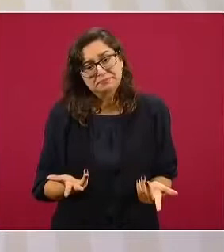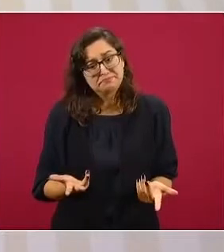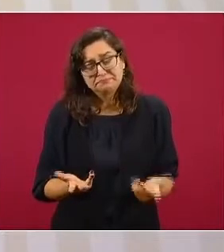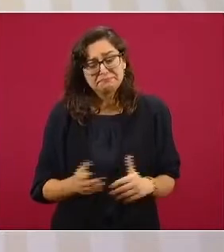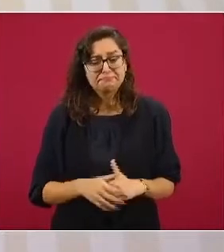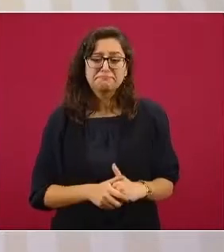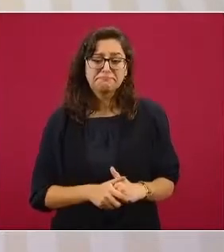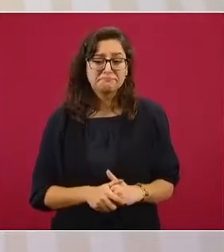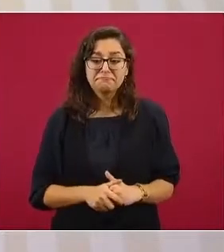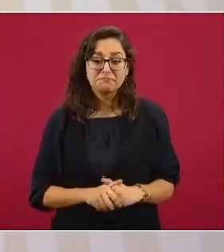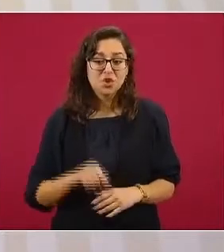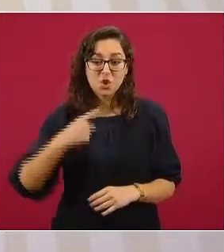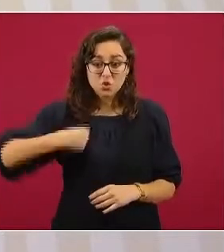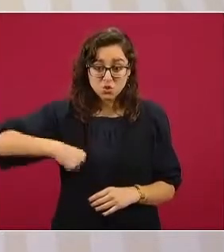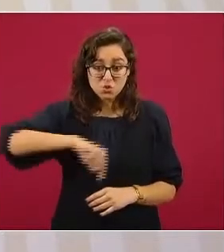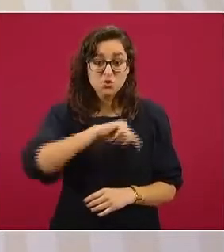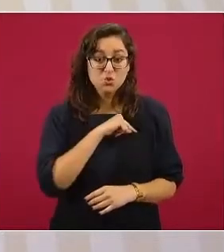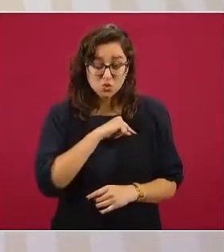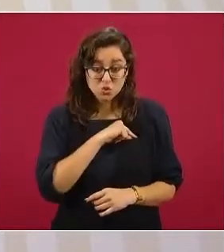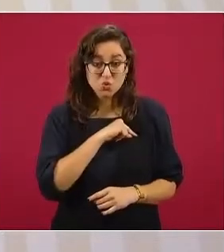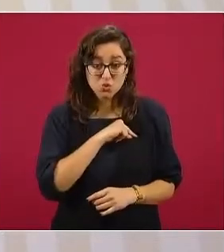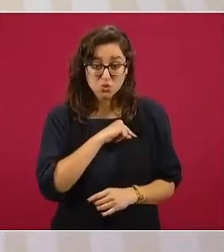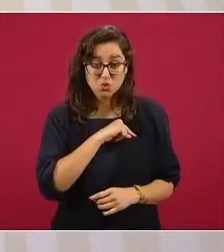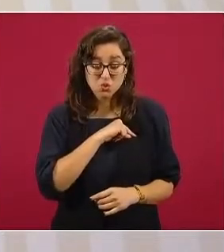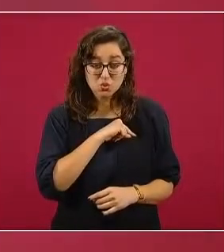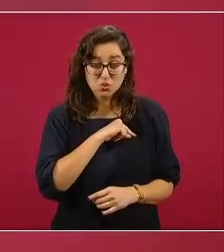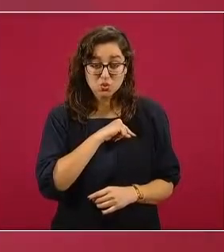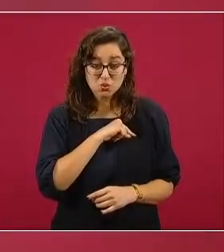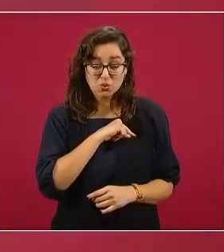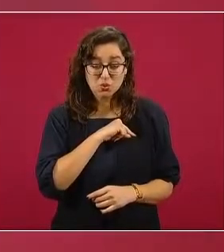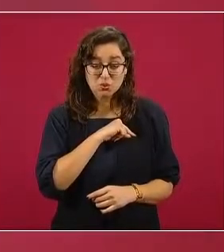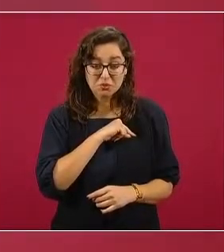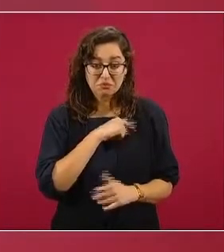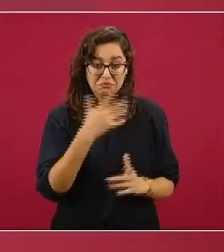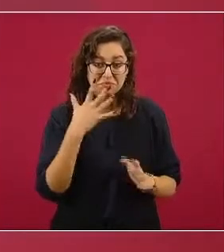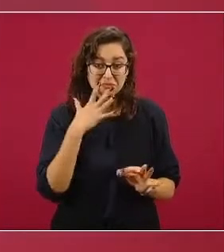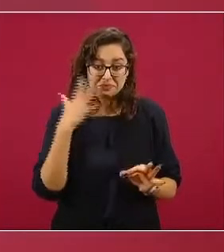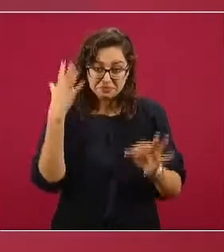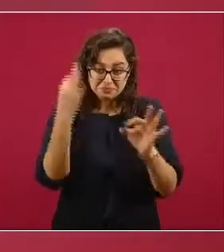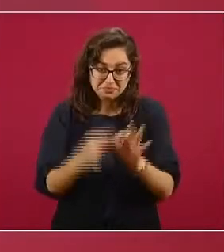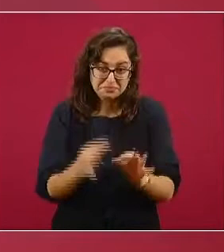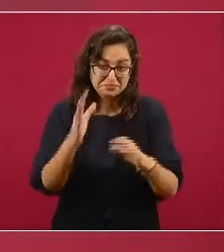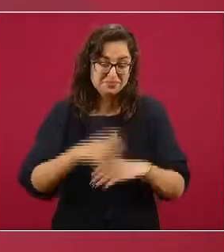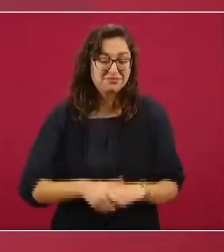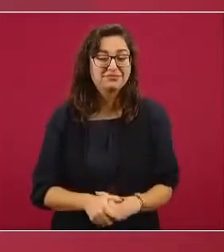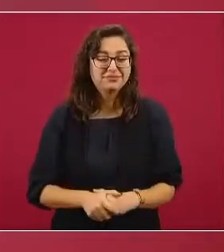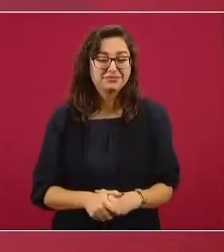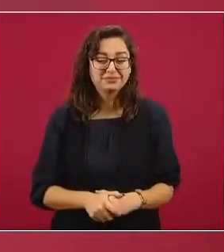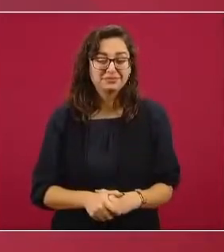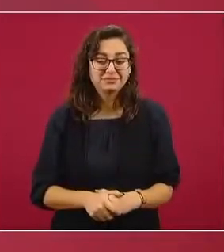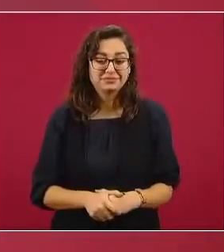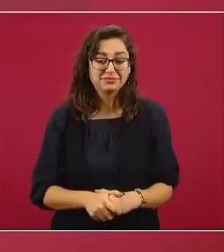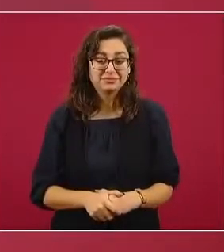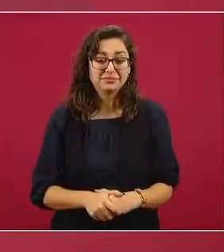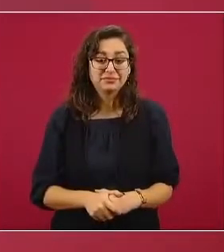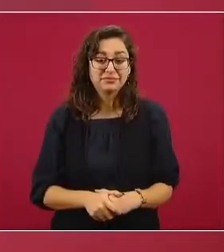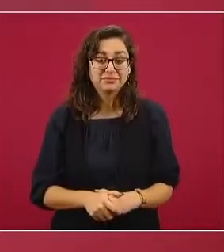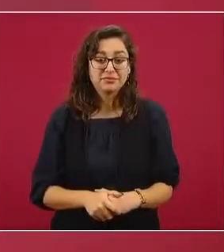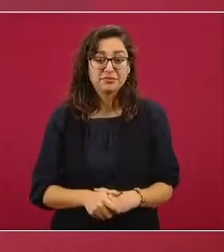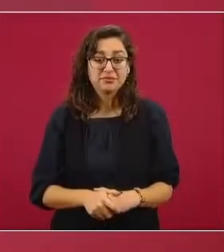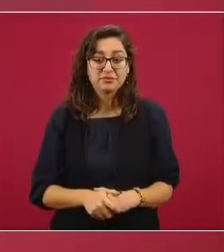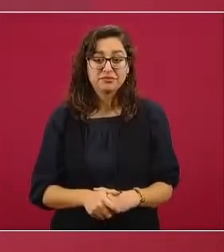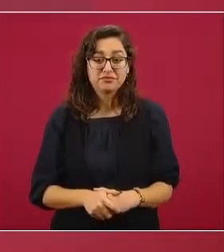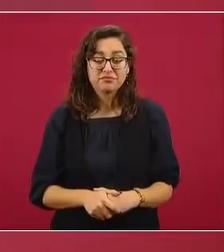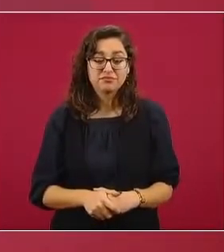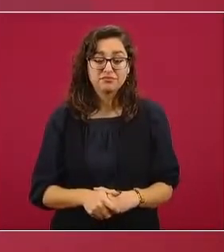estamos actuando con responsabilidad y con apego a